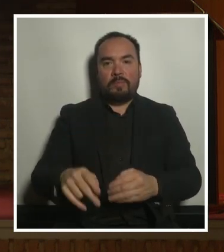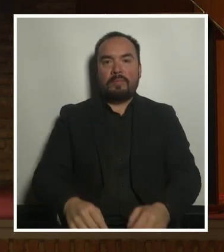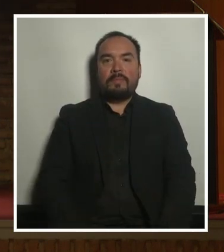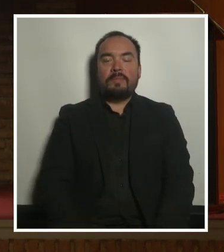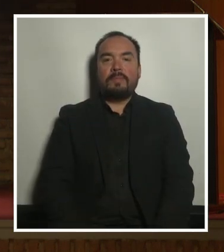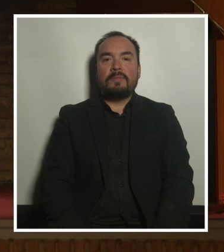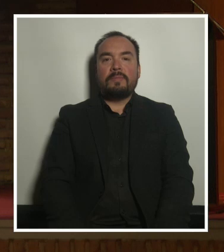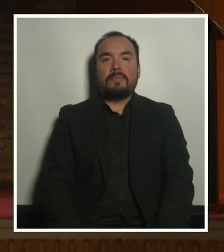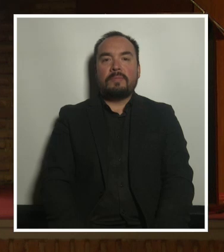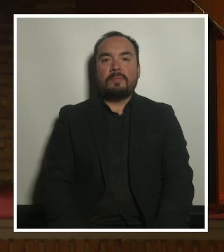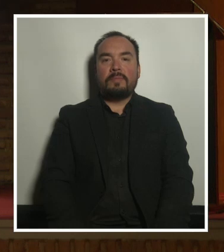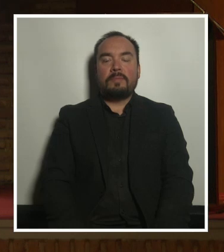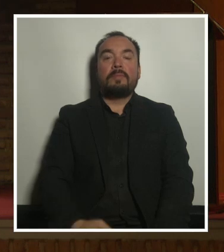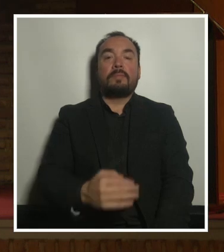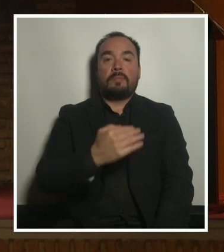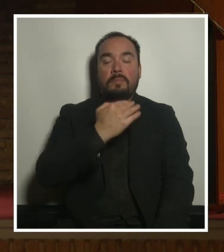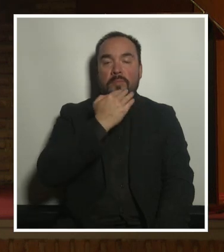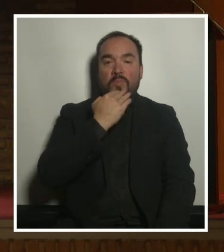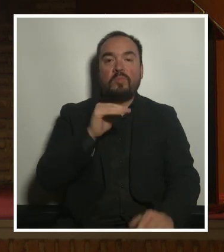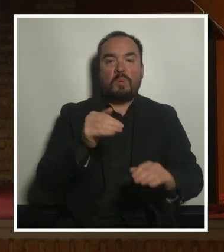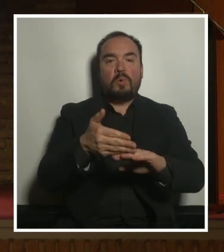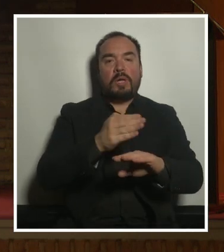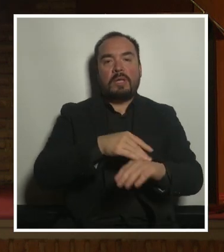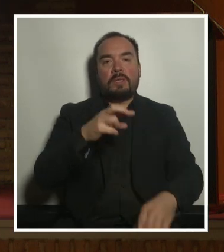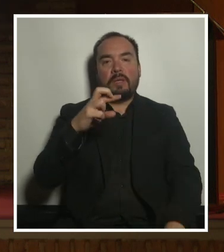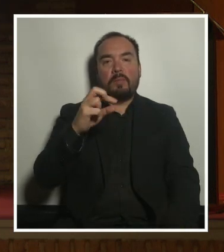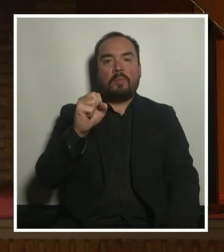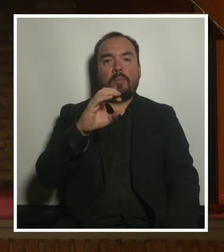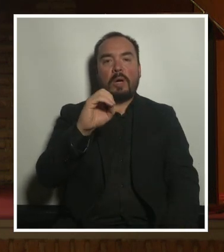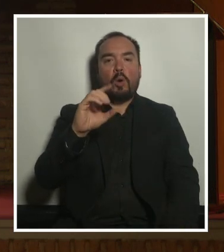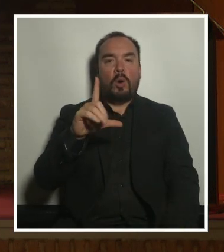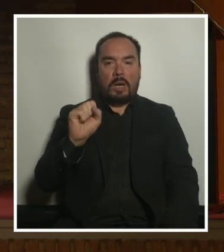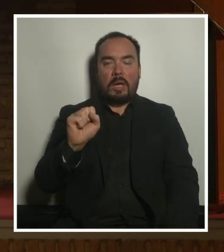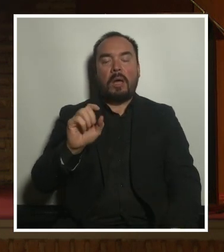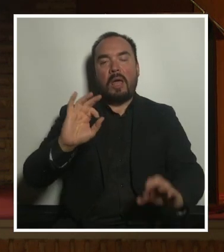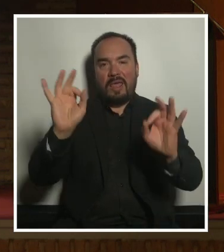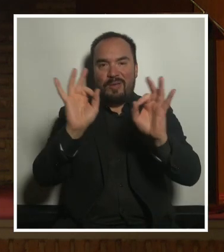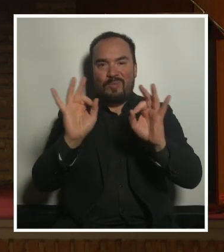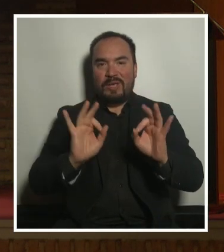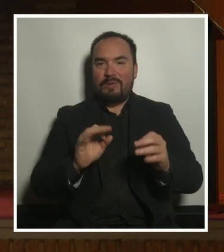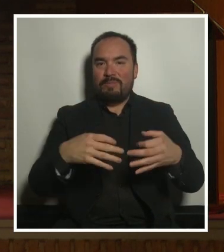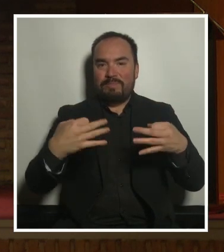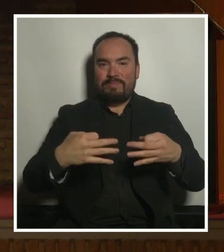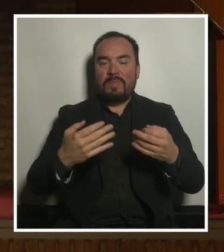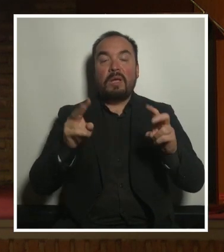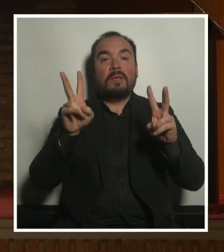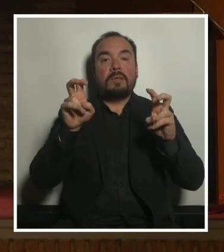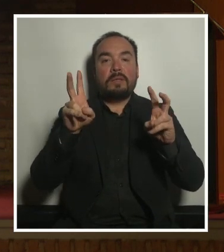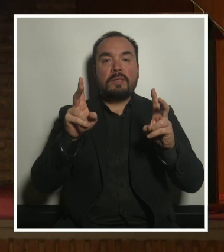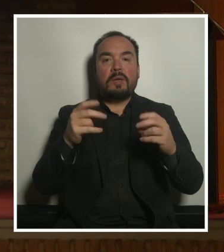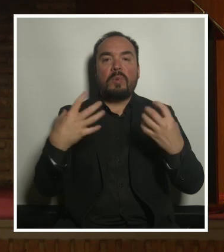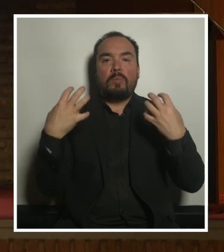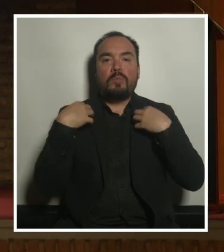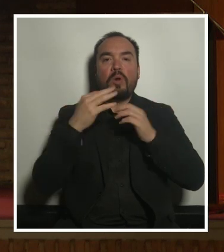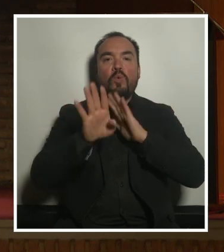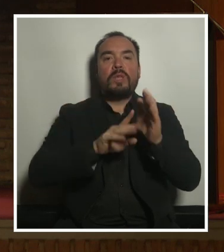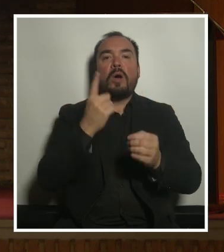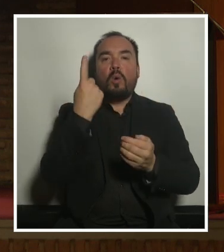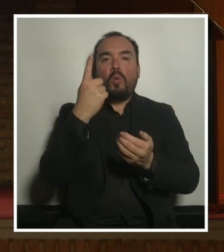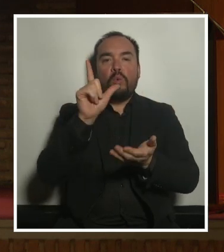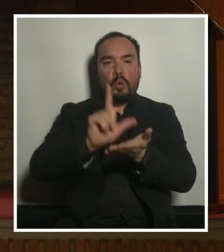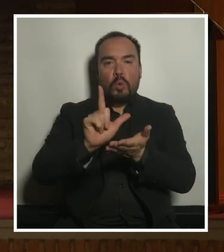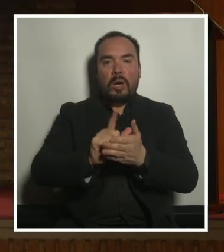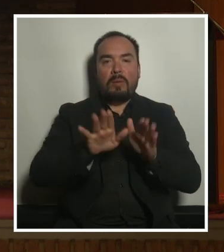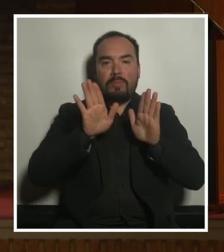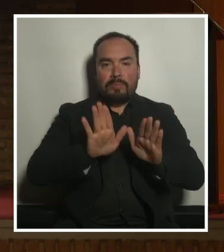Digo esto porque un poco en la línea de lo que decía Paula Girón esta mañana, los cuidados no son estáticos, son